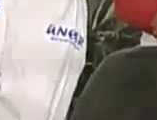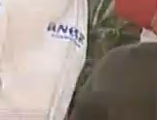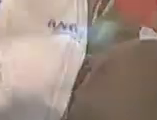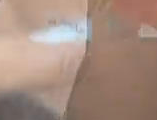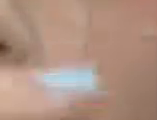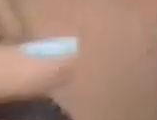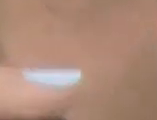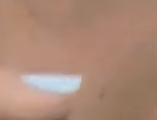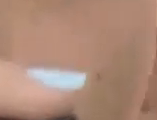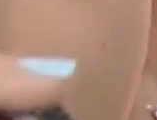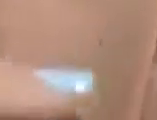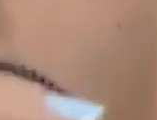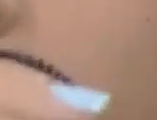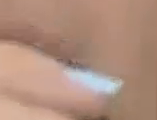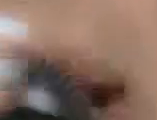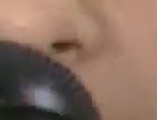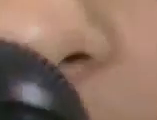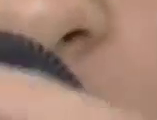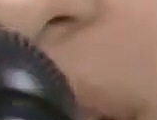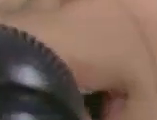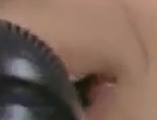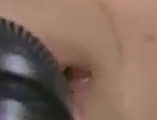¡Cuánto te